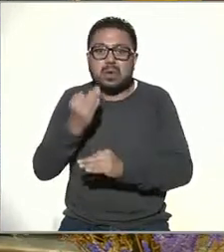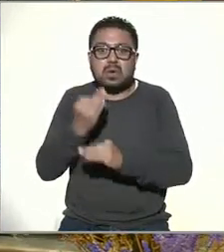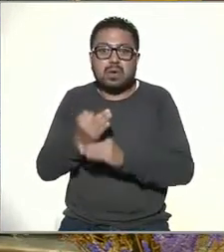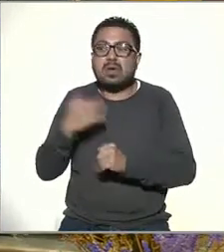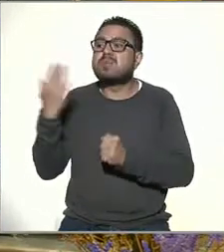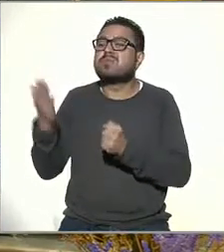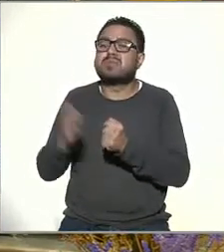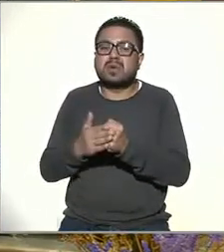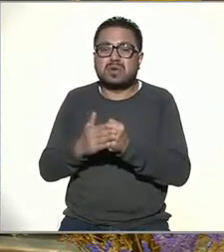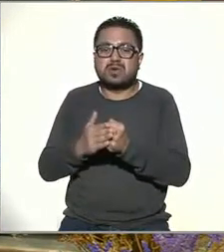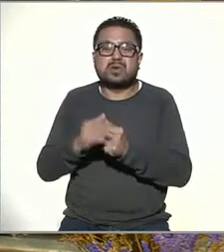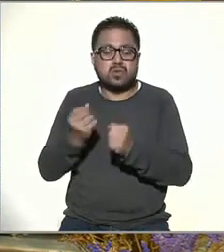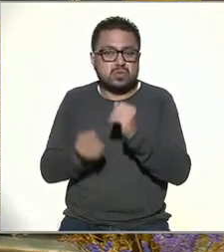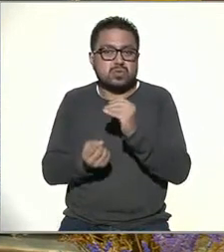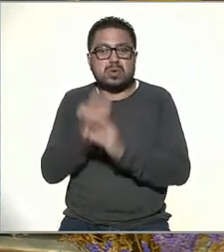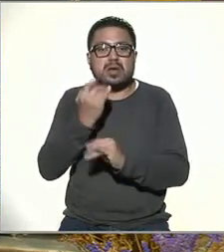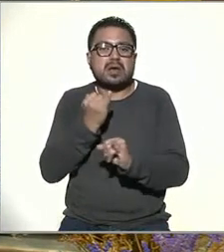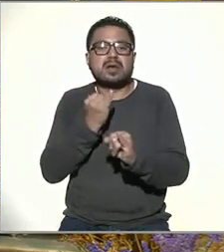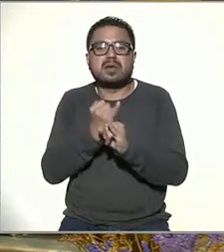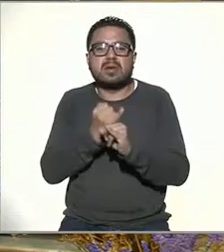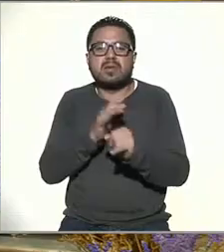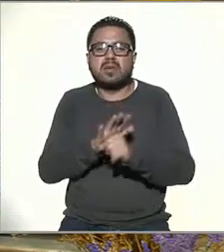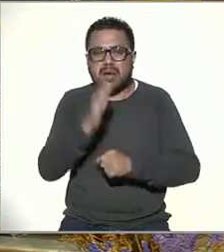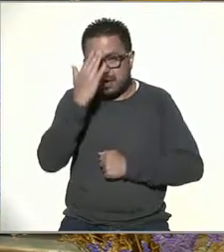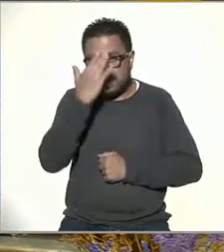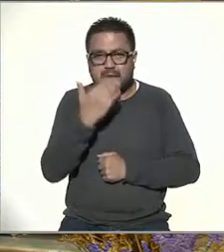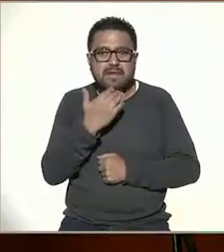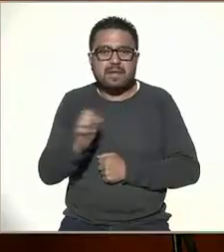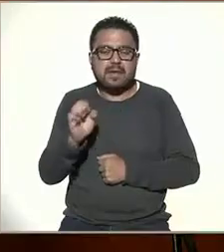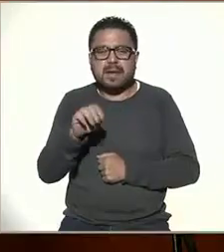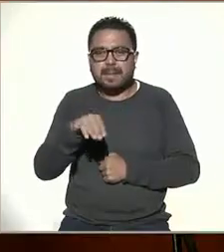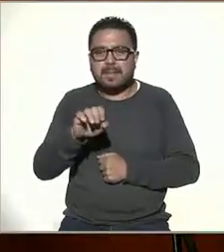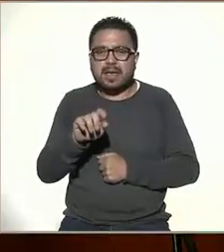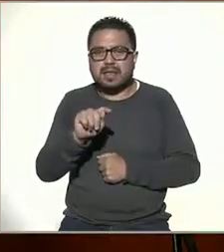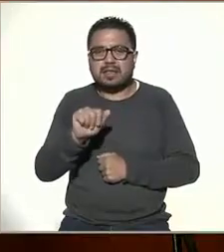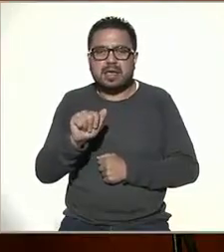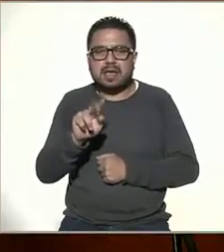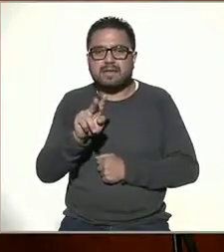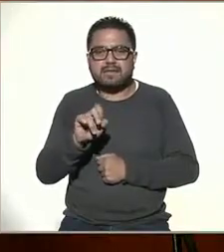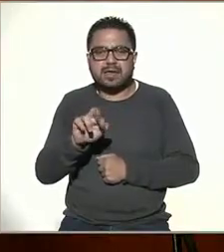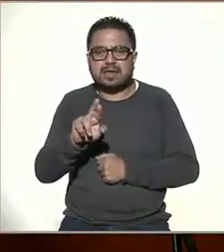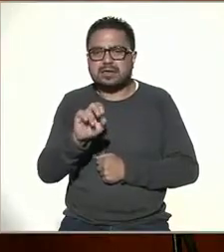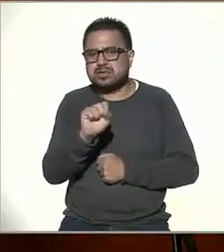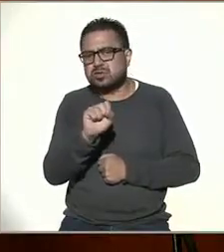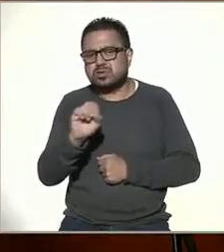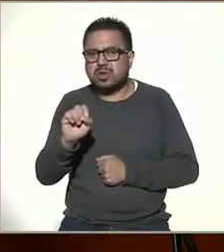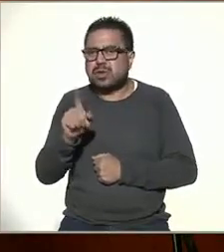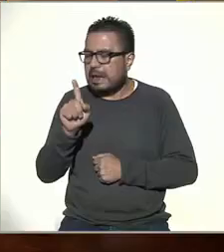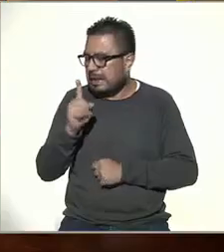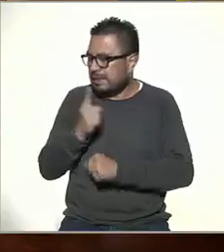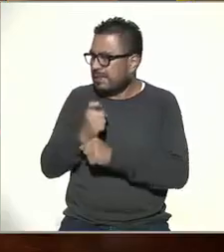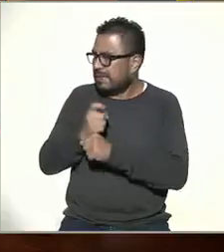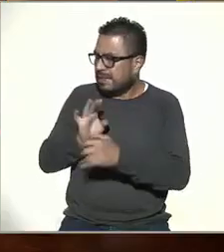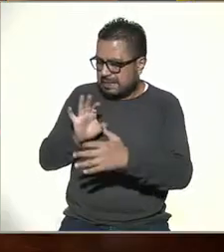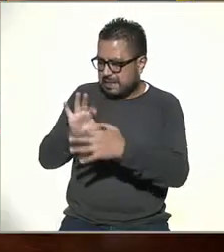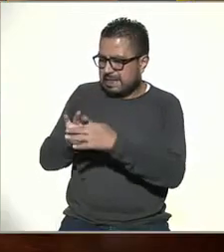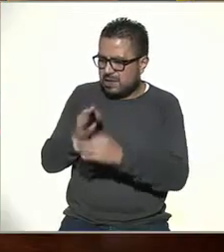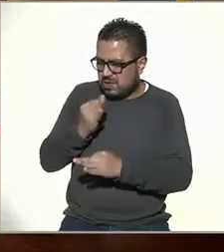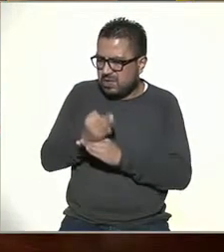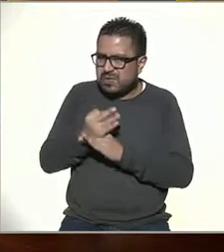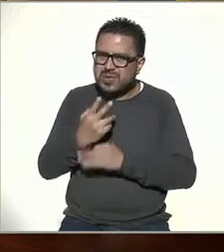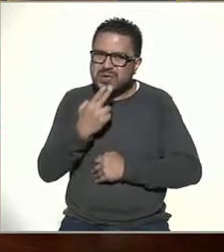puerta de un nuevo Internet, que es el famoso metaverso del que tanto hablan. Ay, déjanos adaptarnos primero al que estamos ahorita.